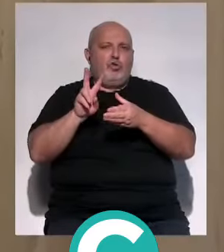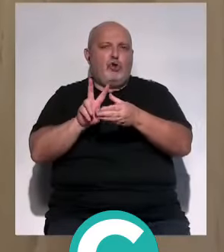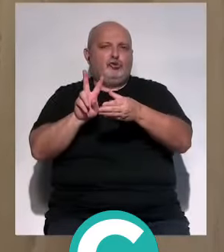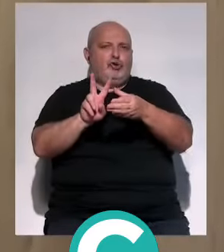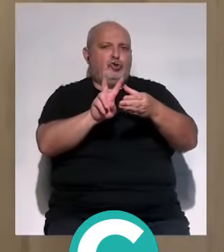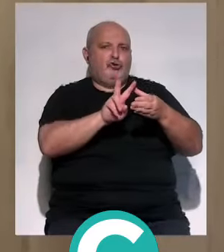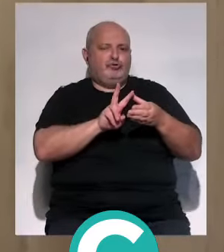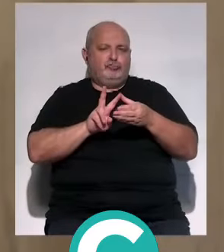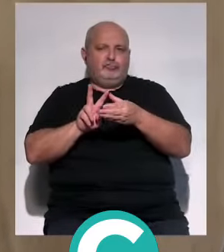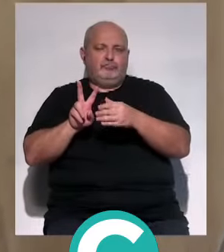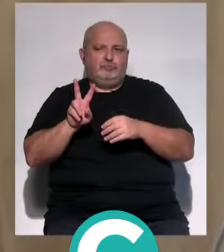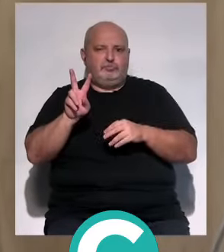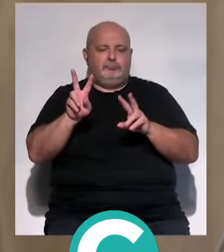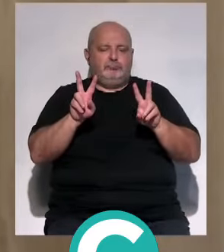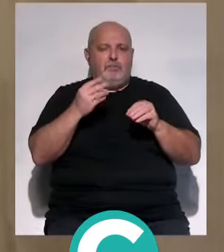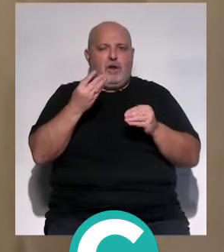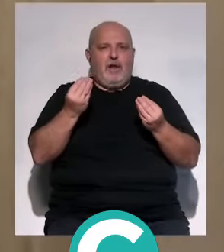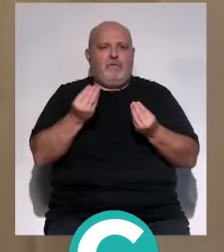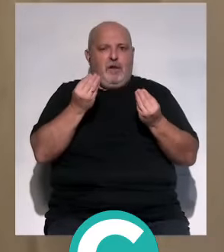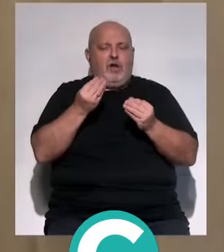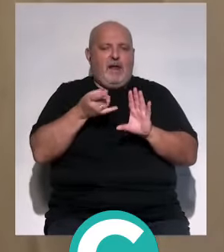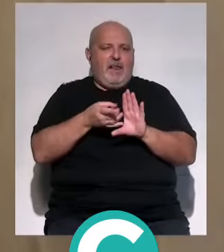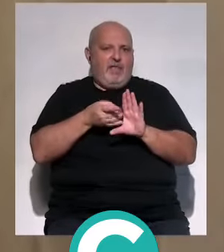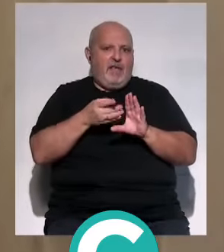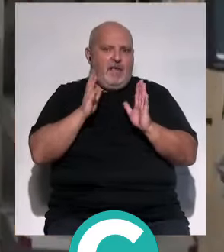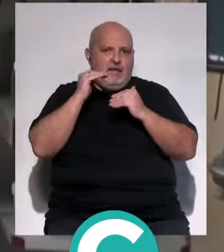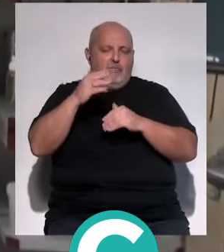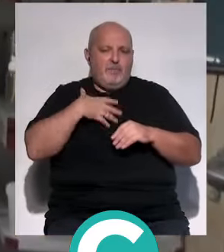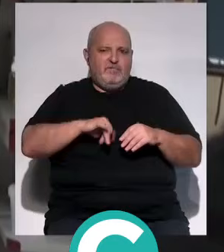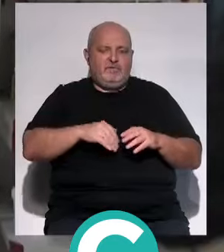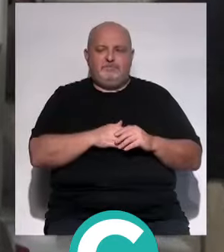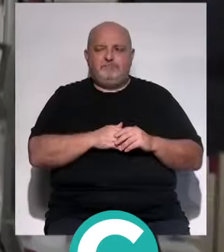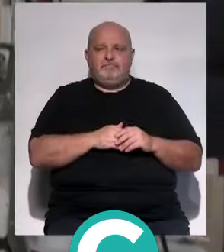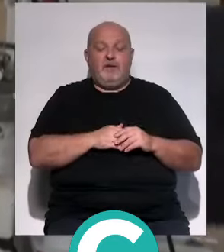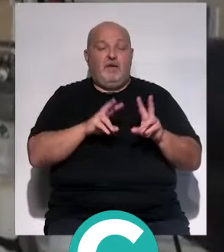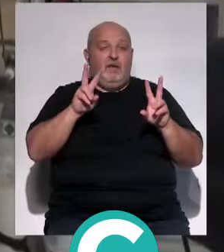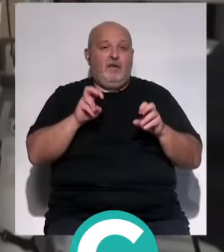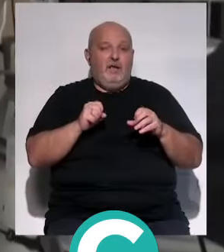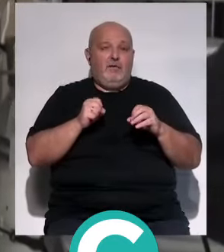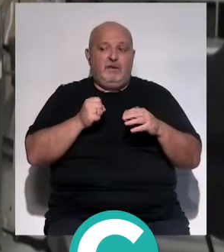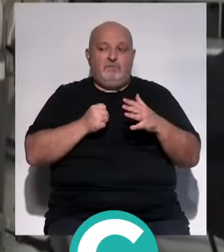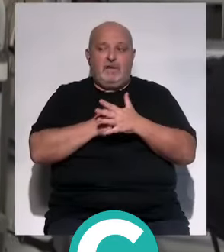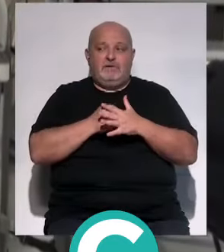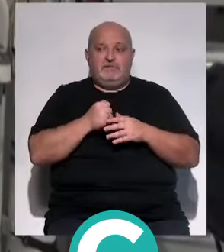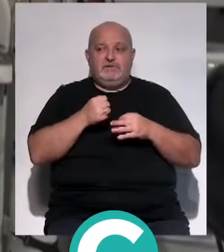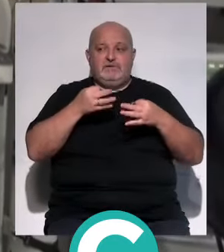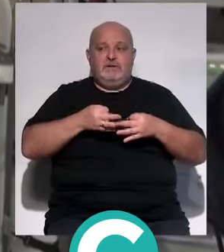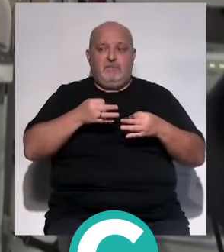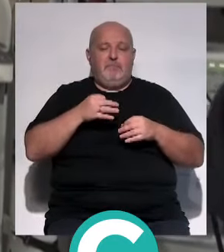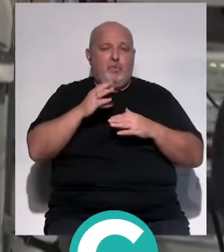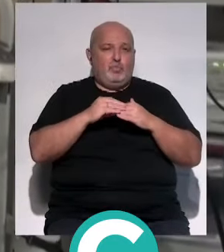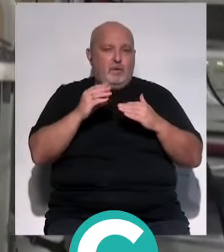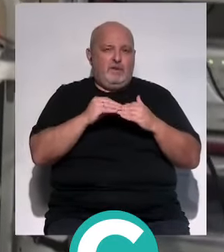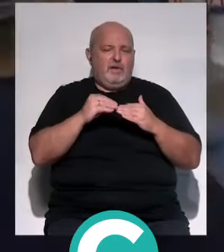tengamos la mejor calidad quirúrgica y asistencia posible. Estamos hablando de más seguridad para los pacientes.